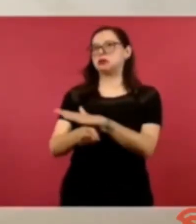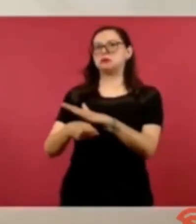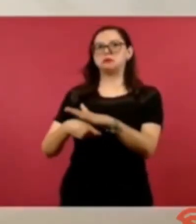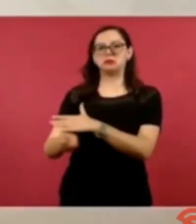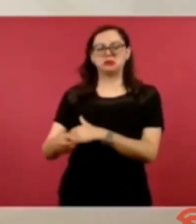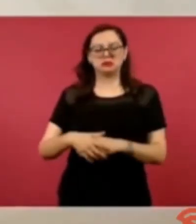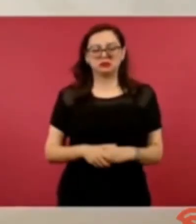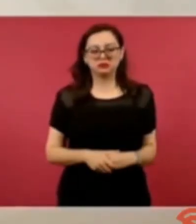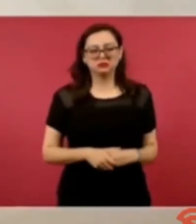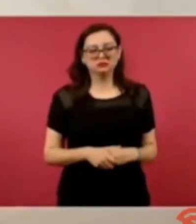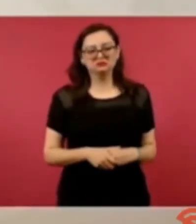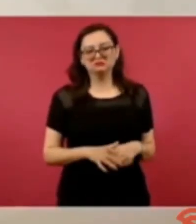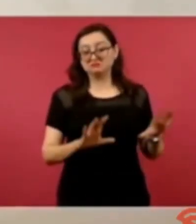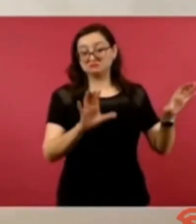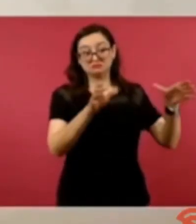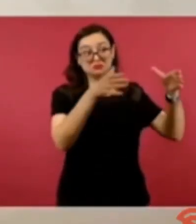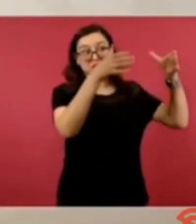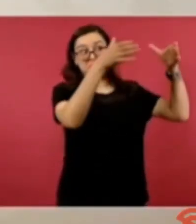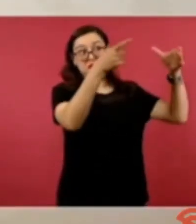con eso